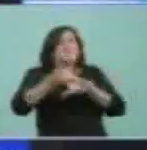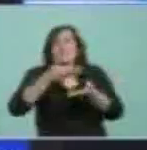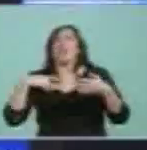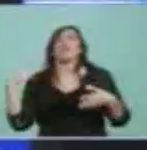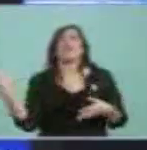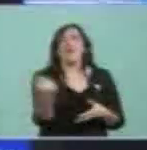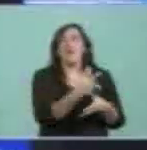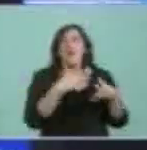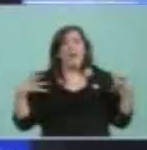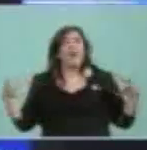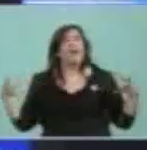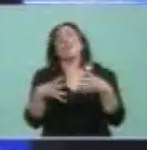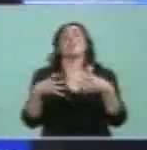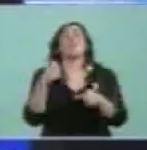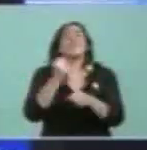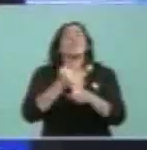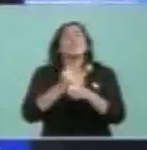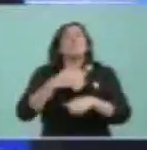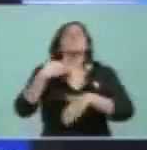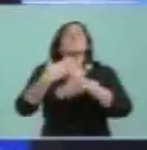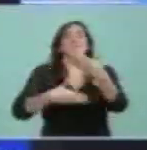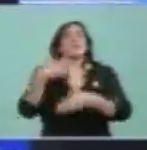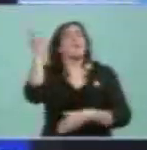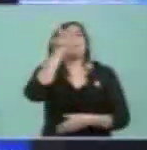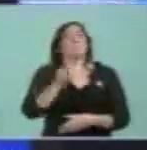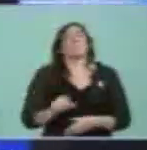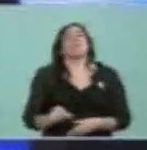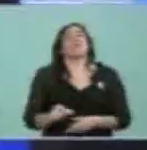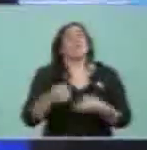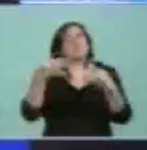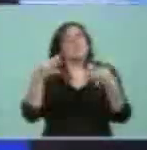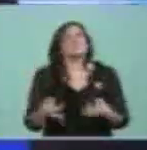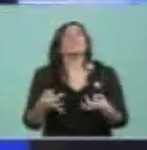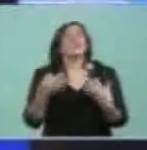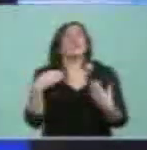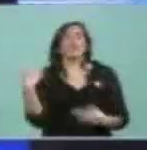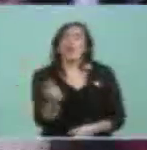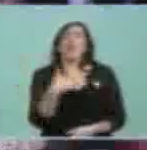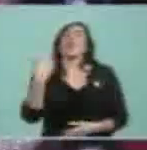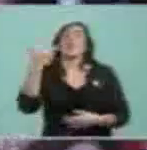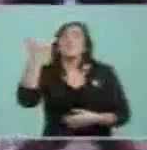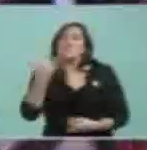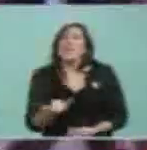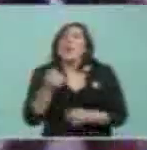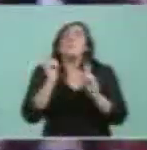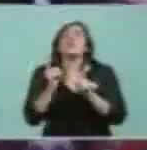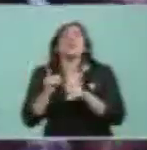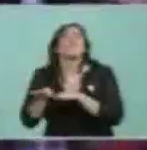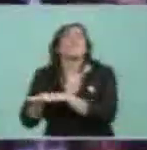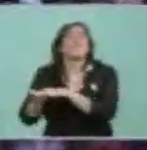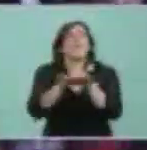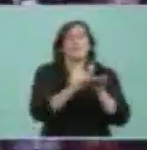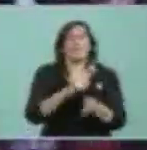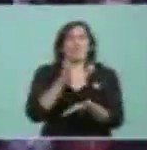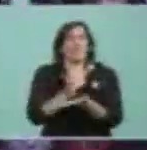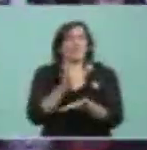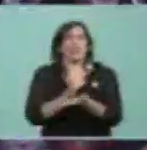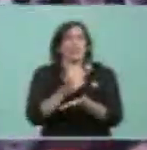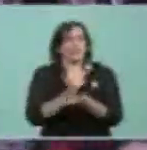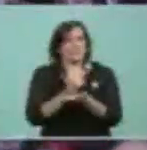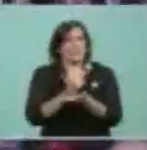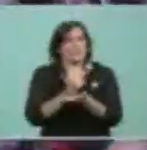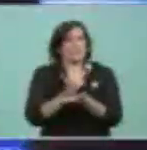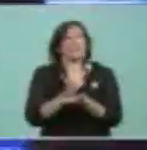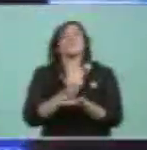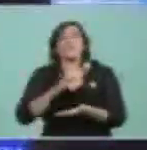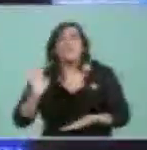entre todos un país en el cual todos tengan los mismos derechos, en